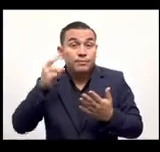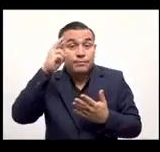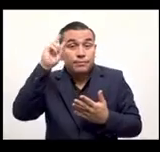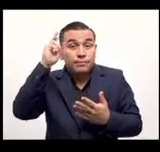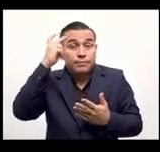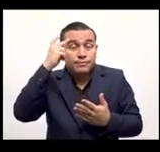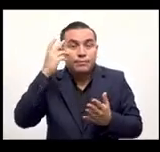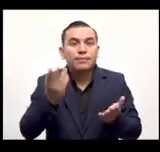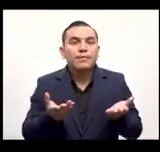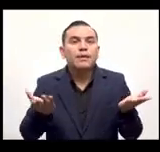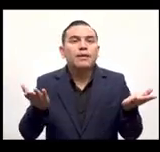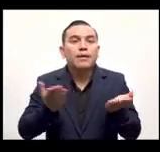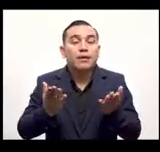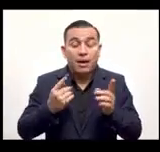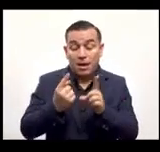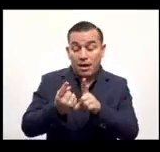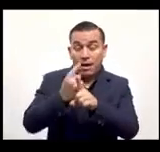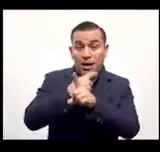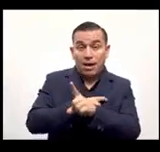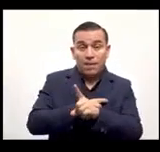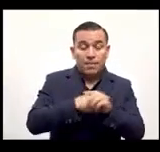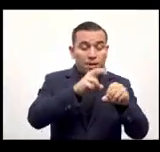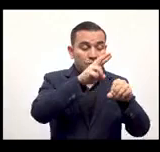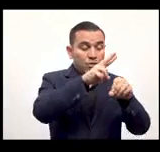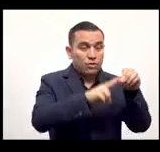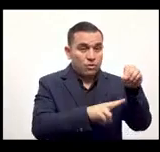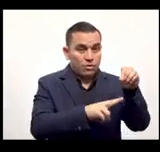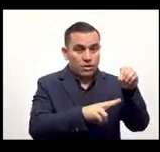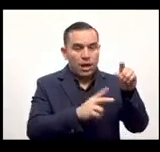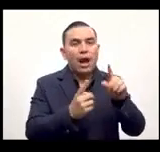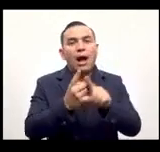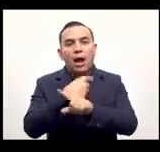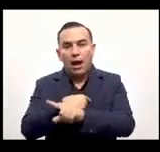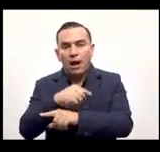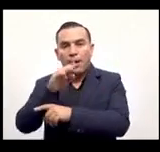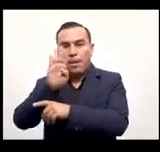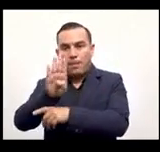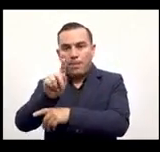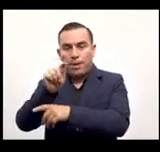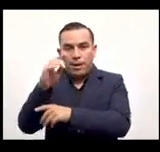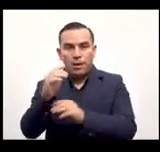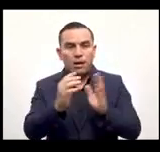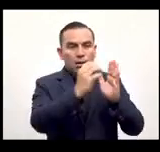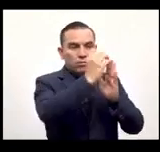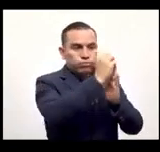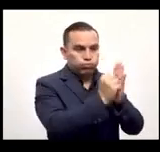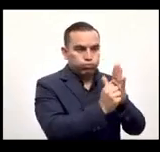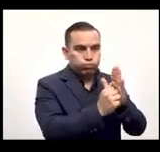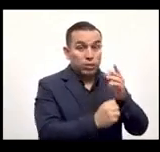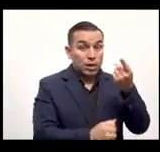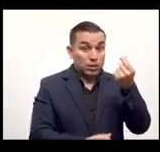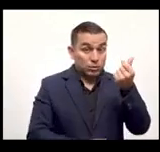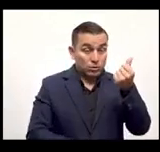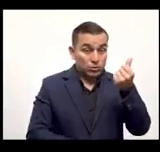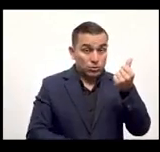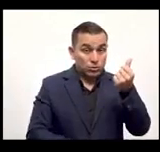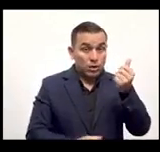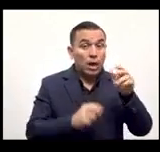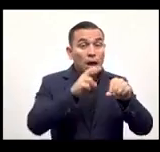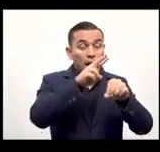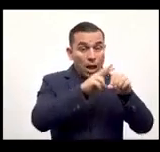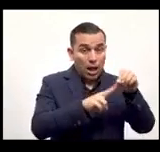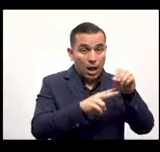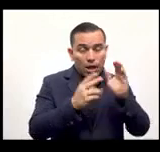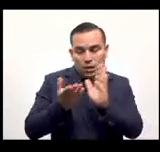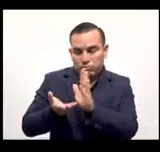y de esa manera hace la convertibilidad ahí aparecen las transacciones baja el monto en dólares y sube el monto que